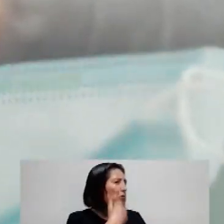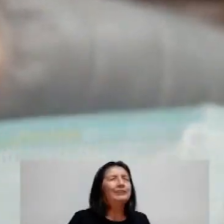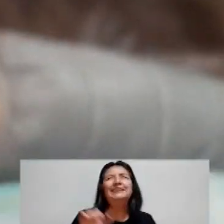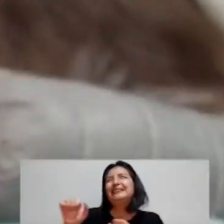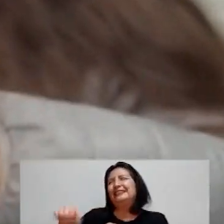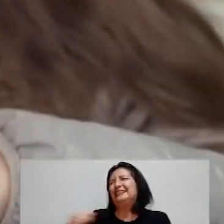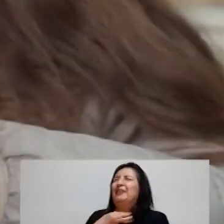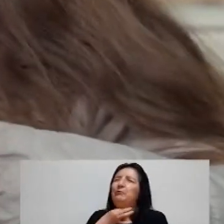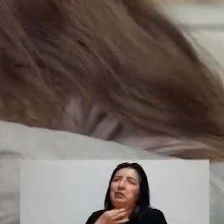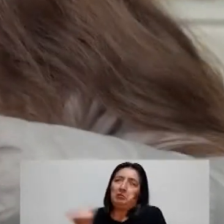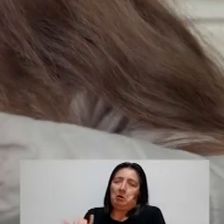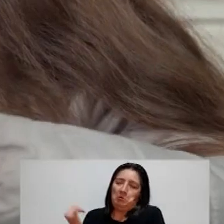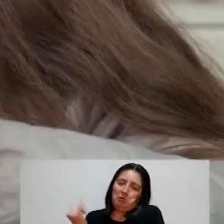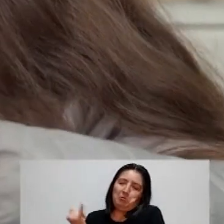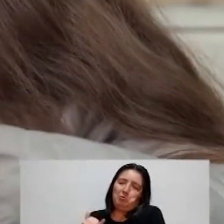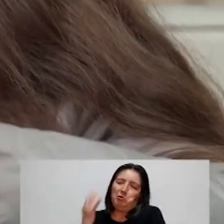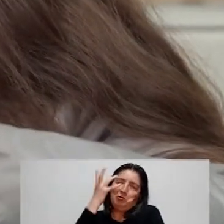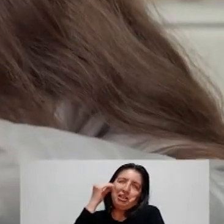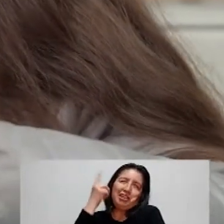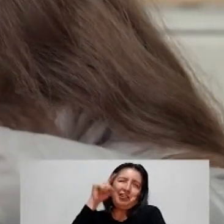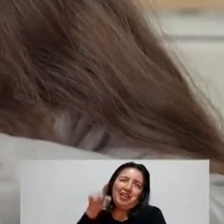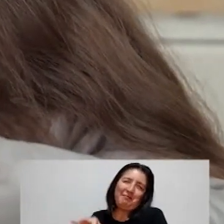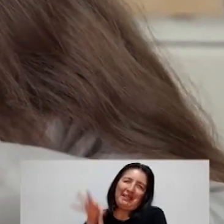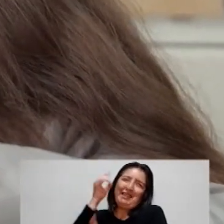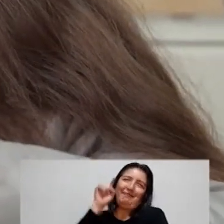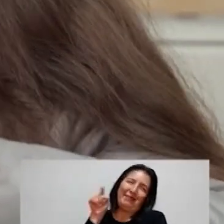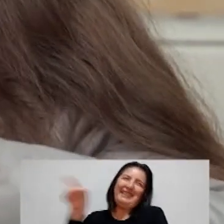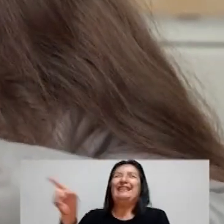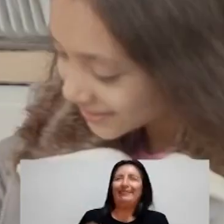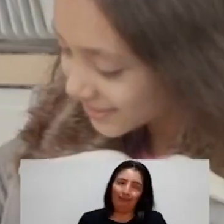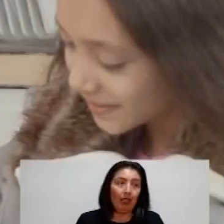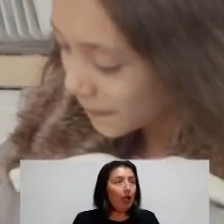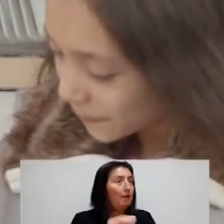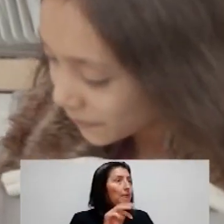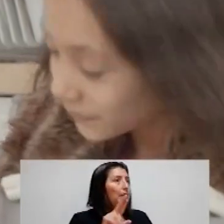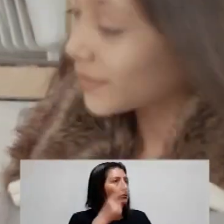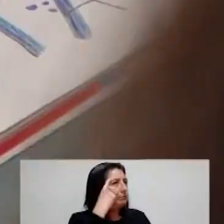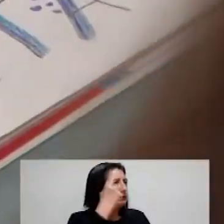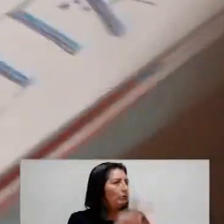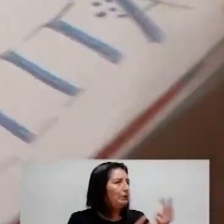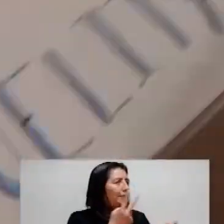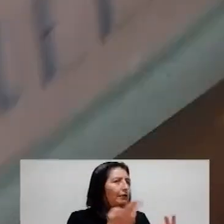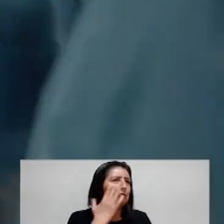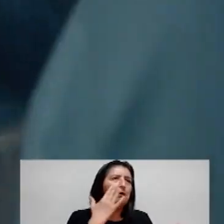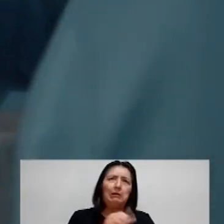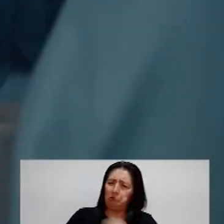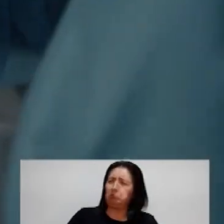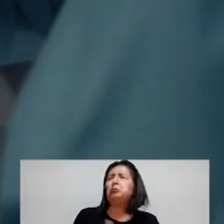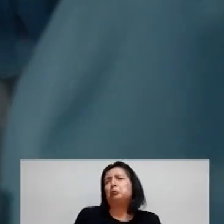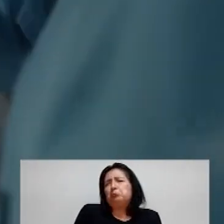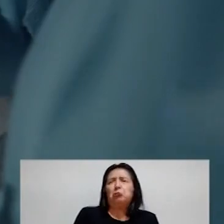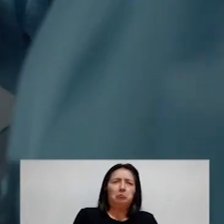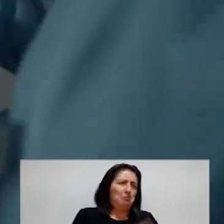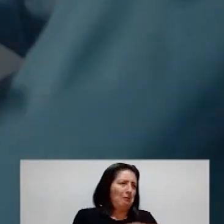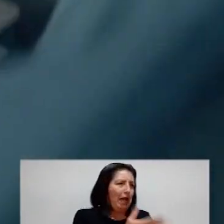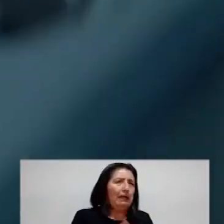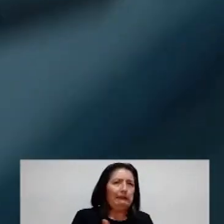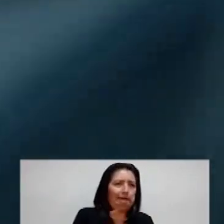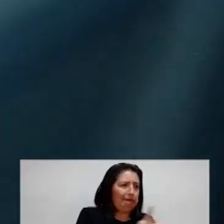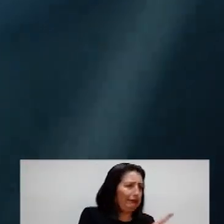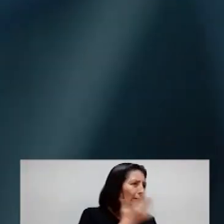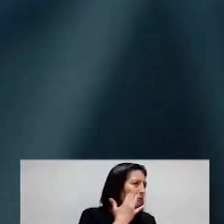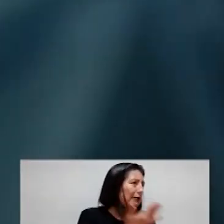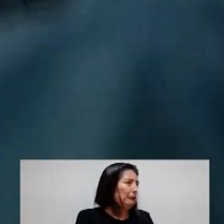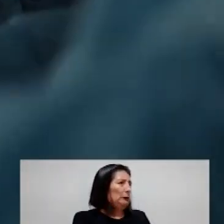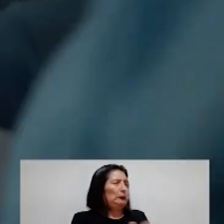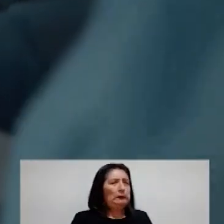mejor. Sí, abuelita, estoy haciendo un dibujo muy bonito y muy especial para ti. Mario pensó que visitar a su mamá era seguro. Su mamá ahora